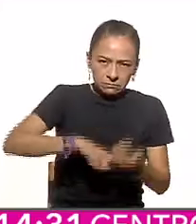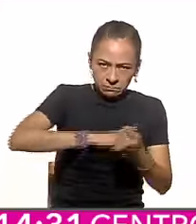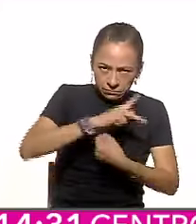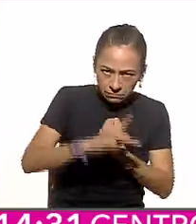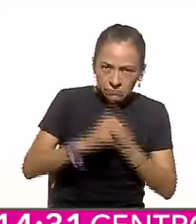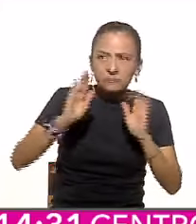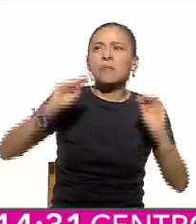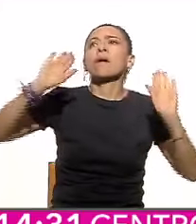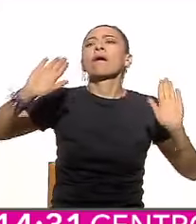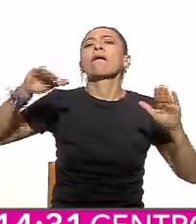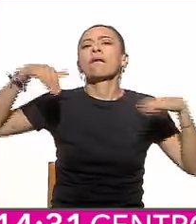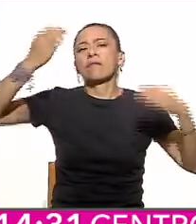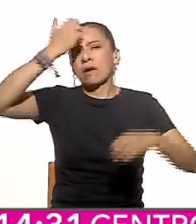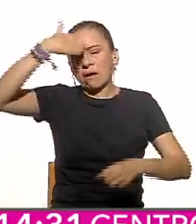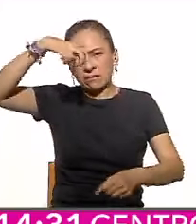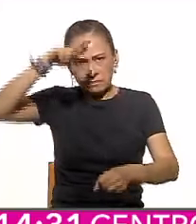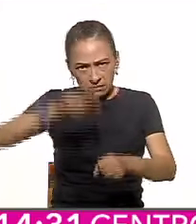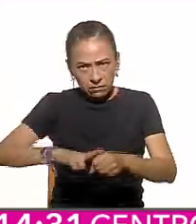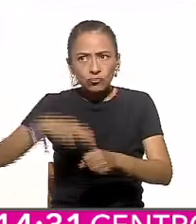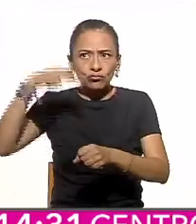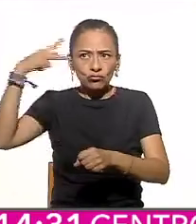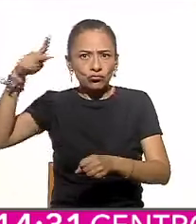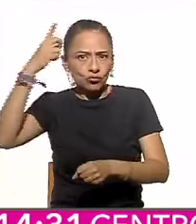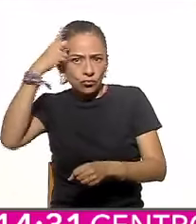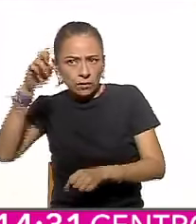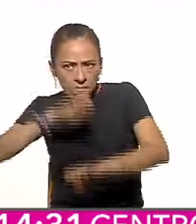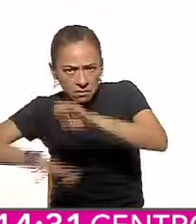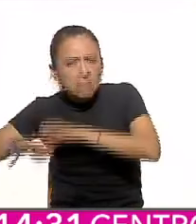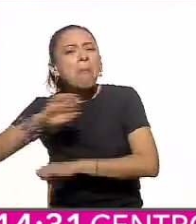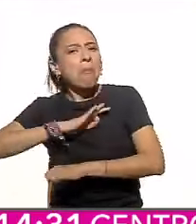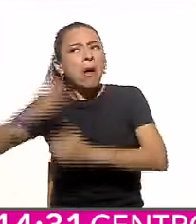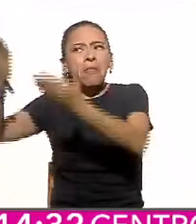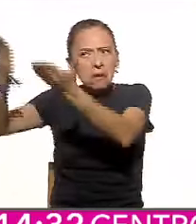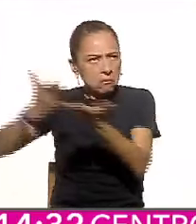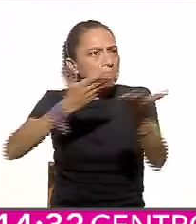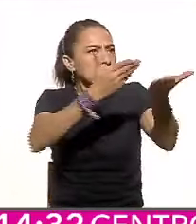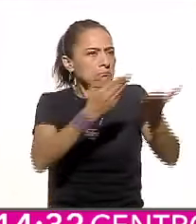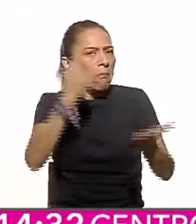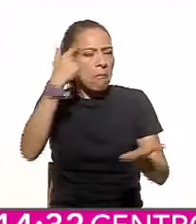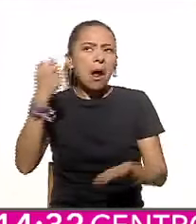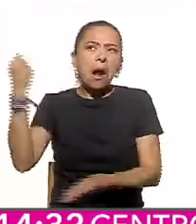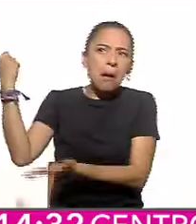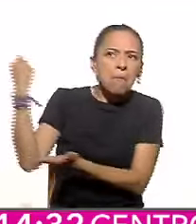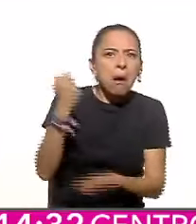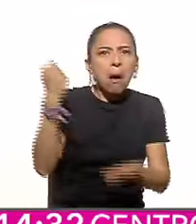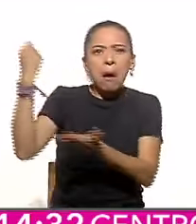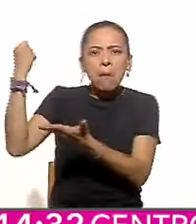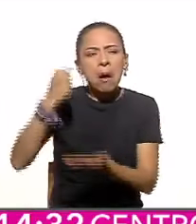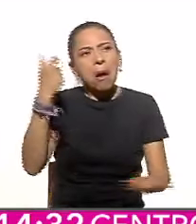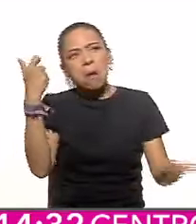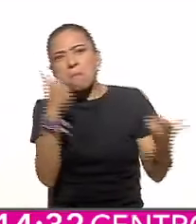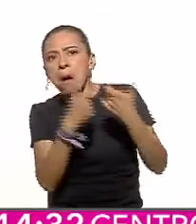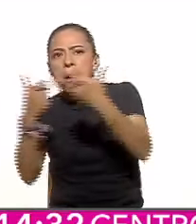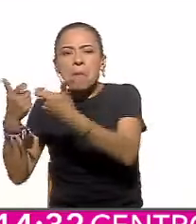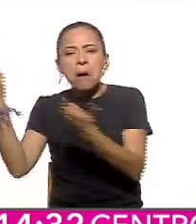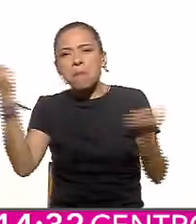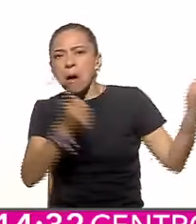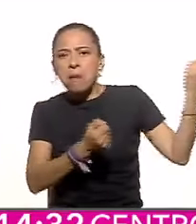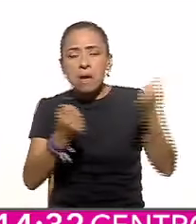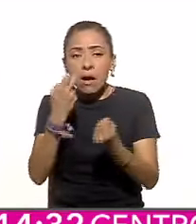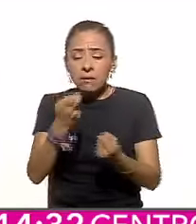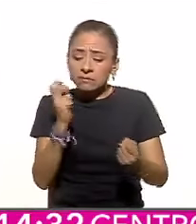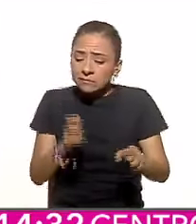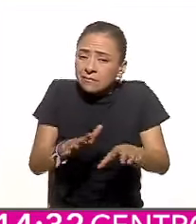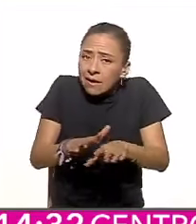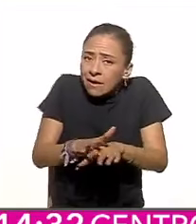tienen espacio y garantías para su inversión. Es esta una revolución que mira al